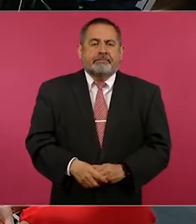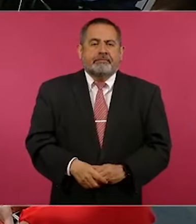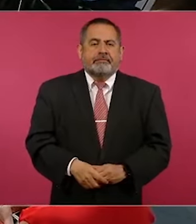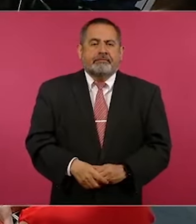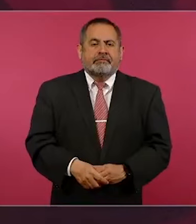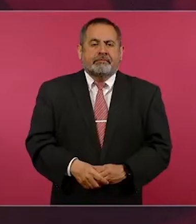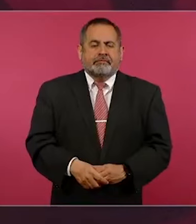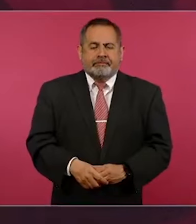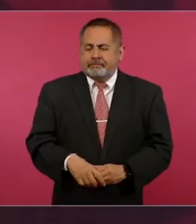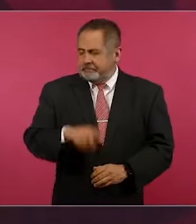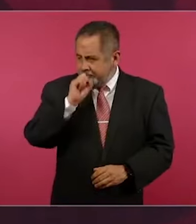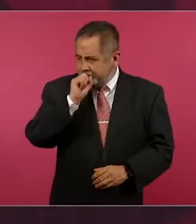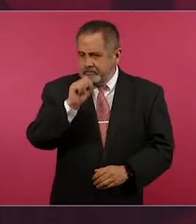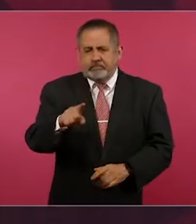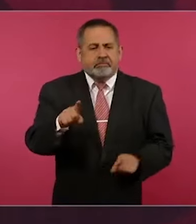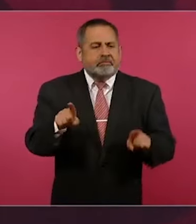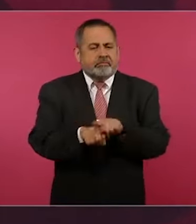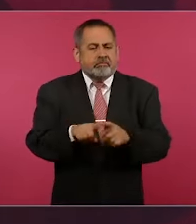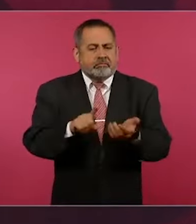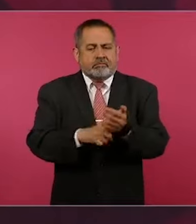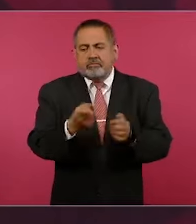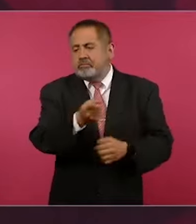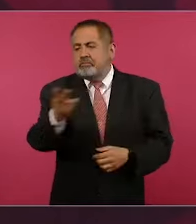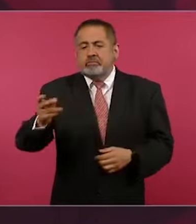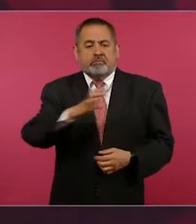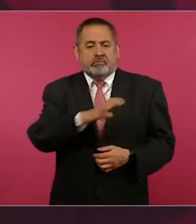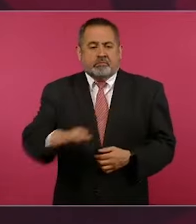Y lo mismo en el caso de candidatos,